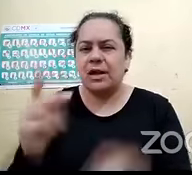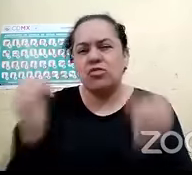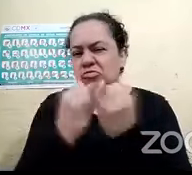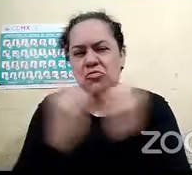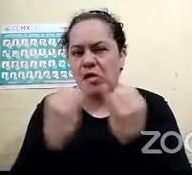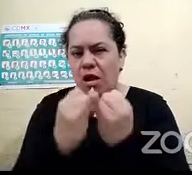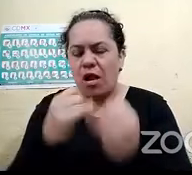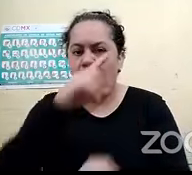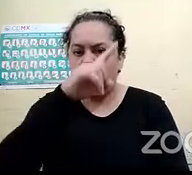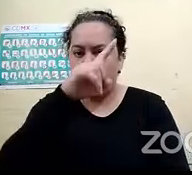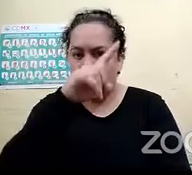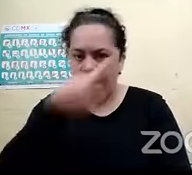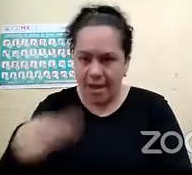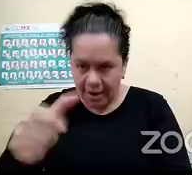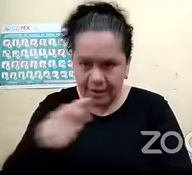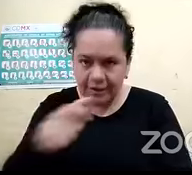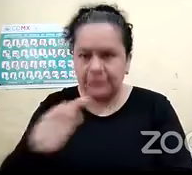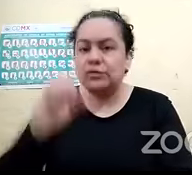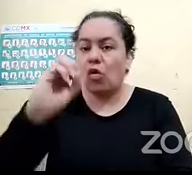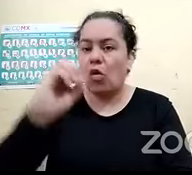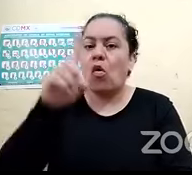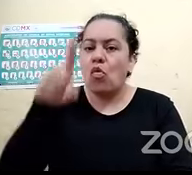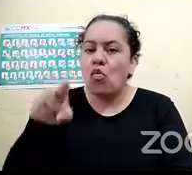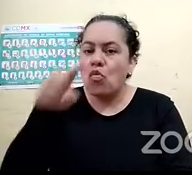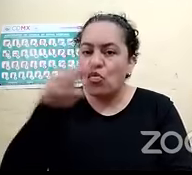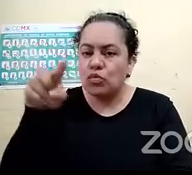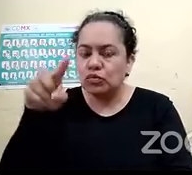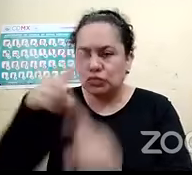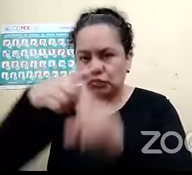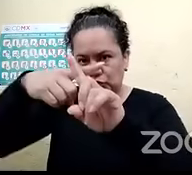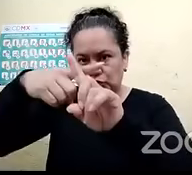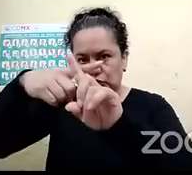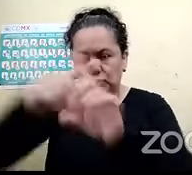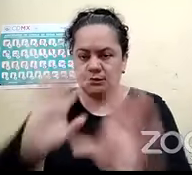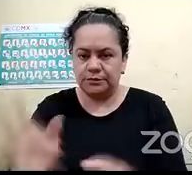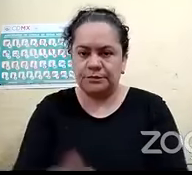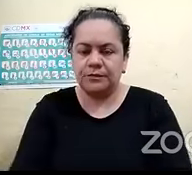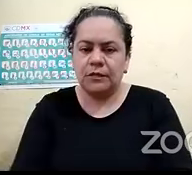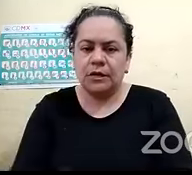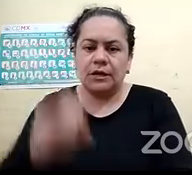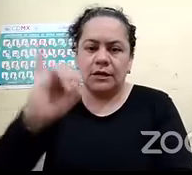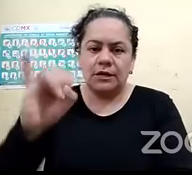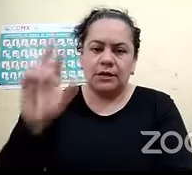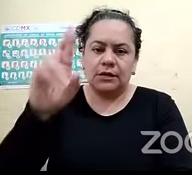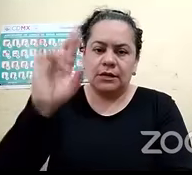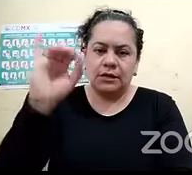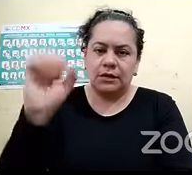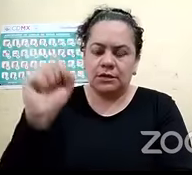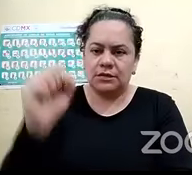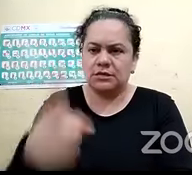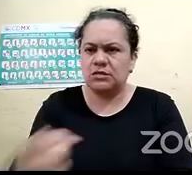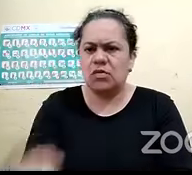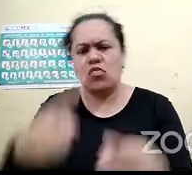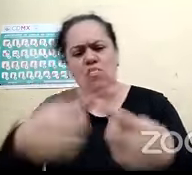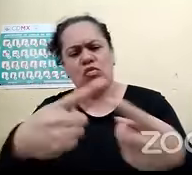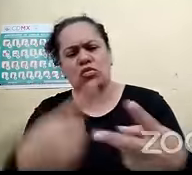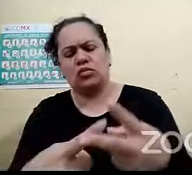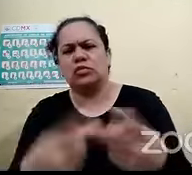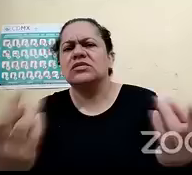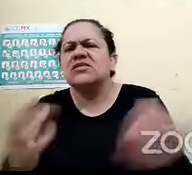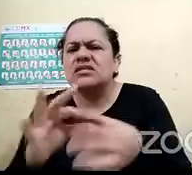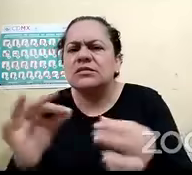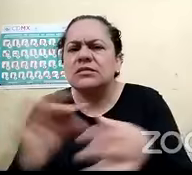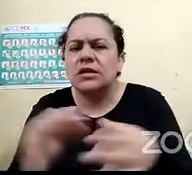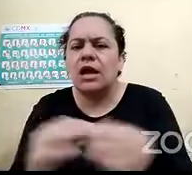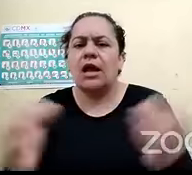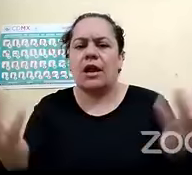Iris dos recomendaciones que nos puedas dar en caso de que estuviéramos en alguna situación de emergencia y nos encontramos con una